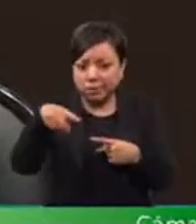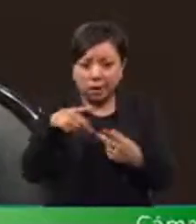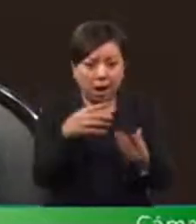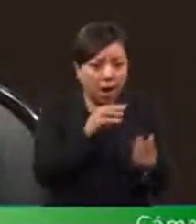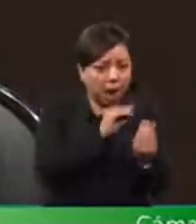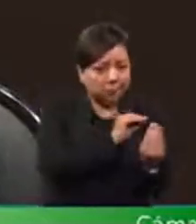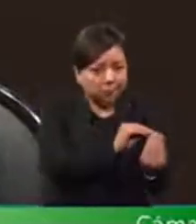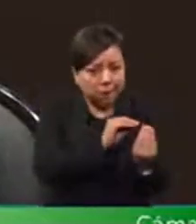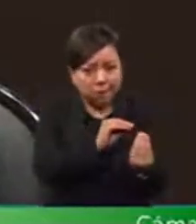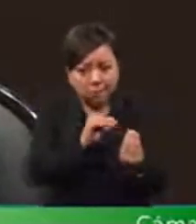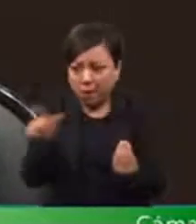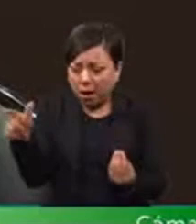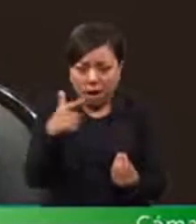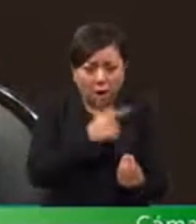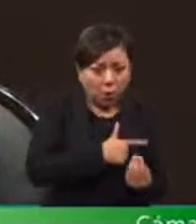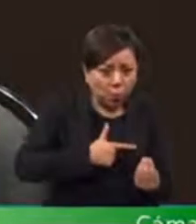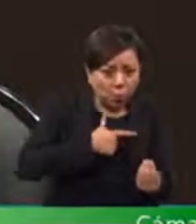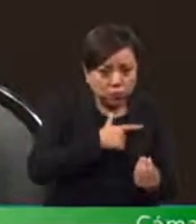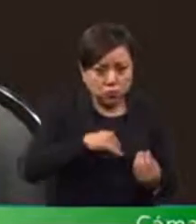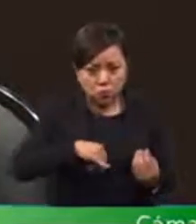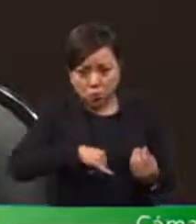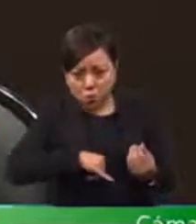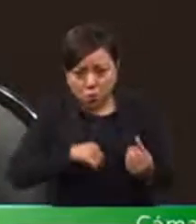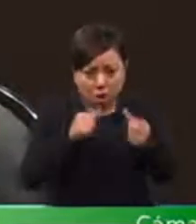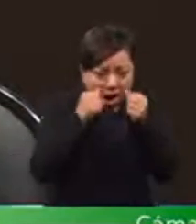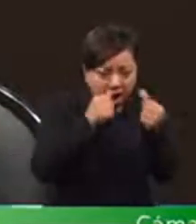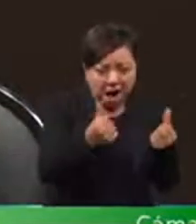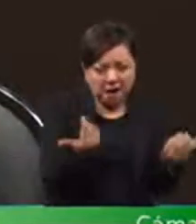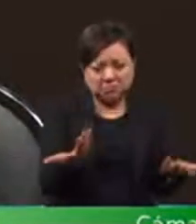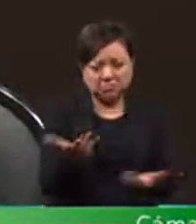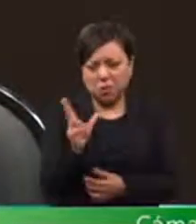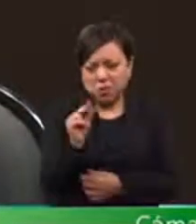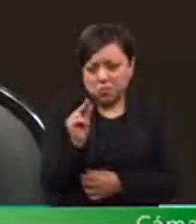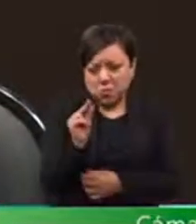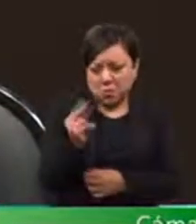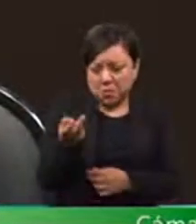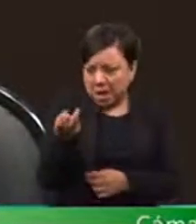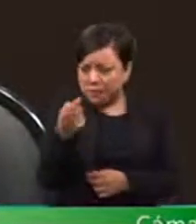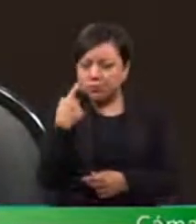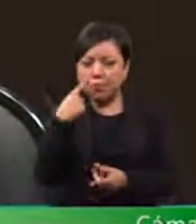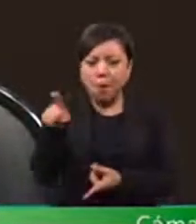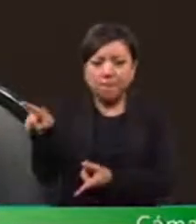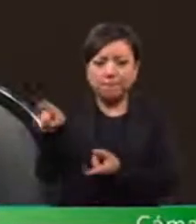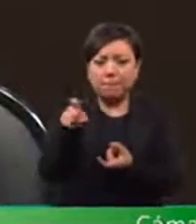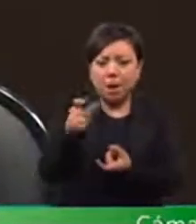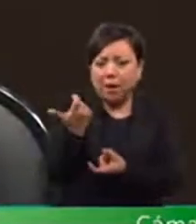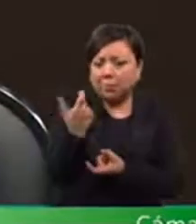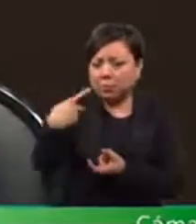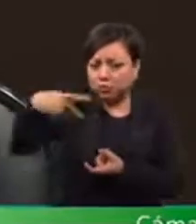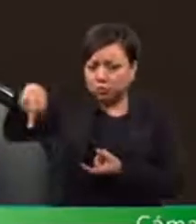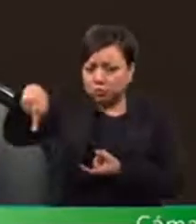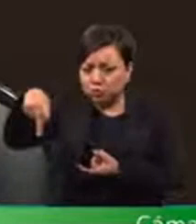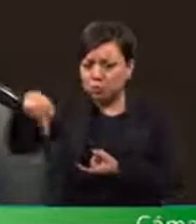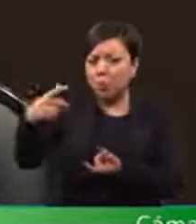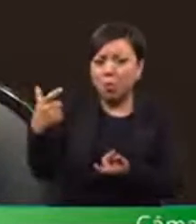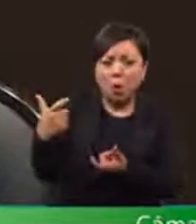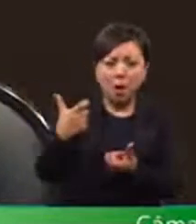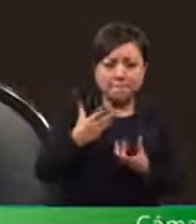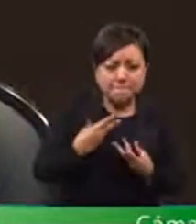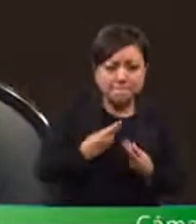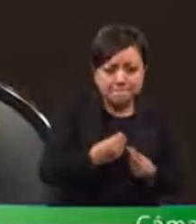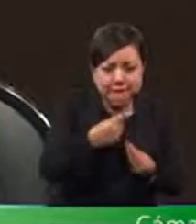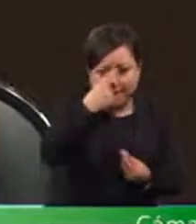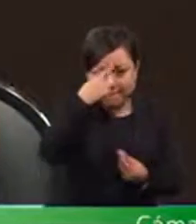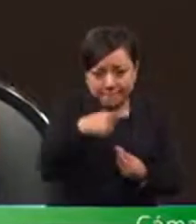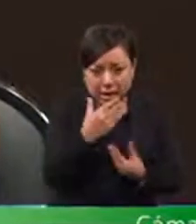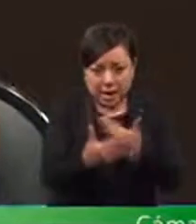discusiones políticas. Lo que realmente le interesa es que su dinero se gaste en servicios públicos